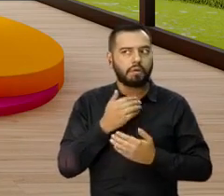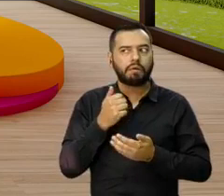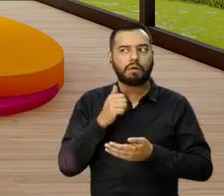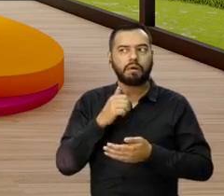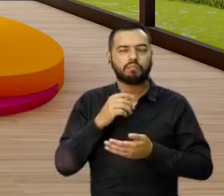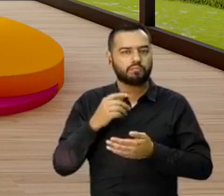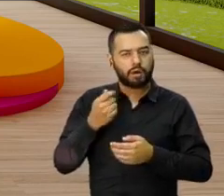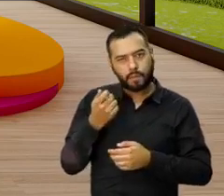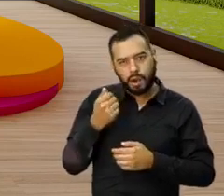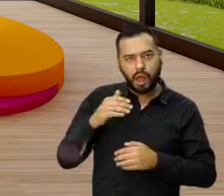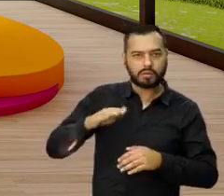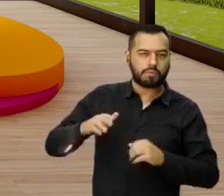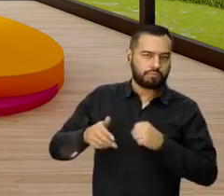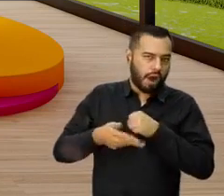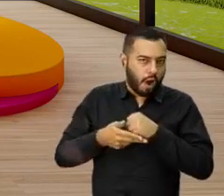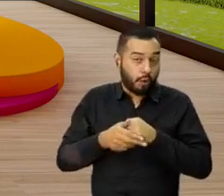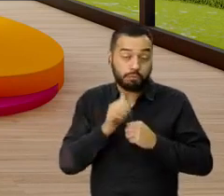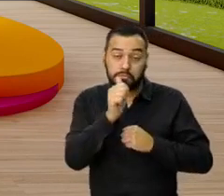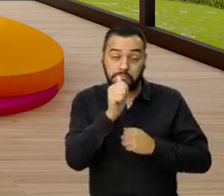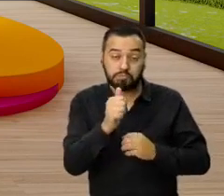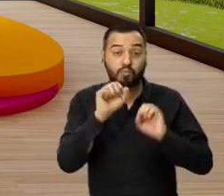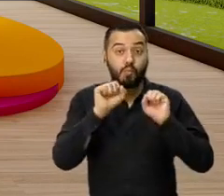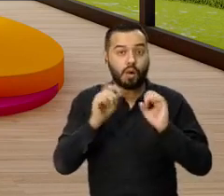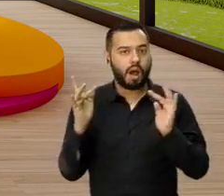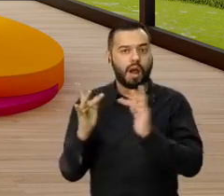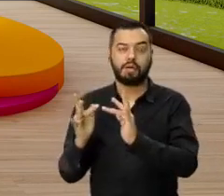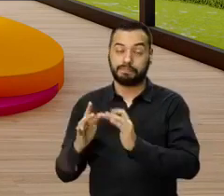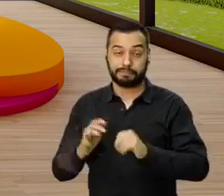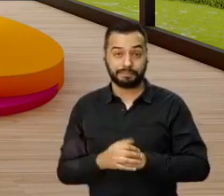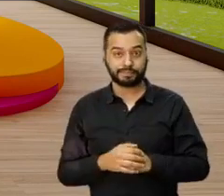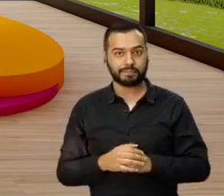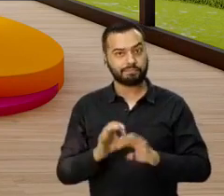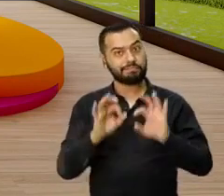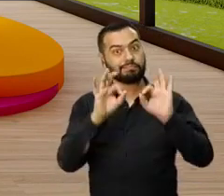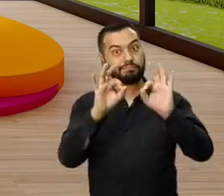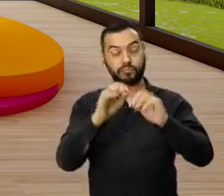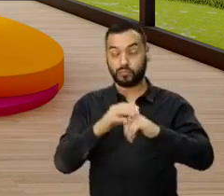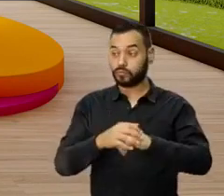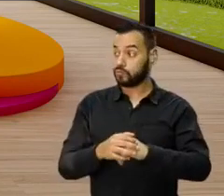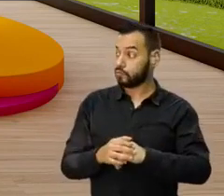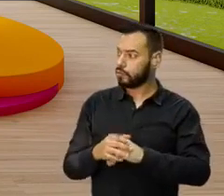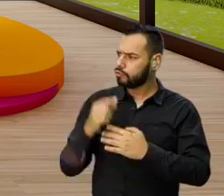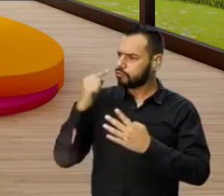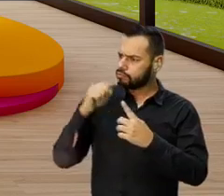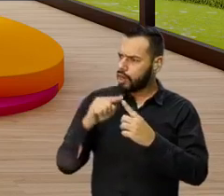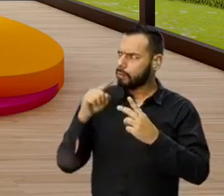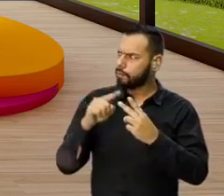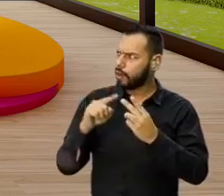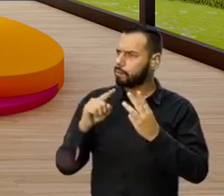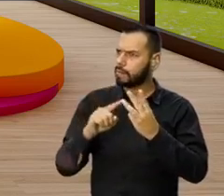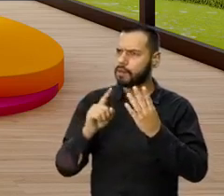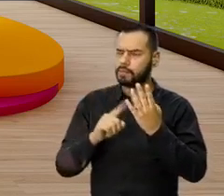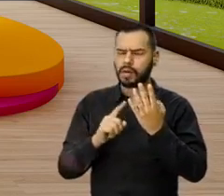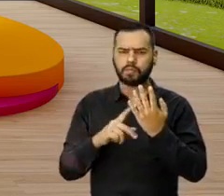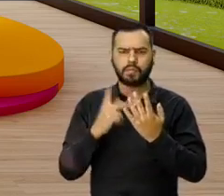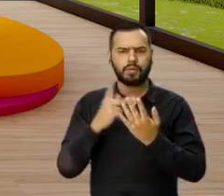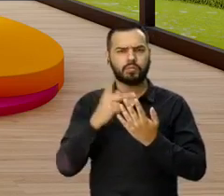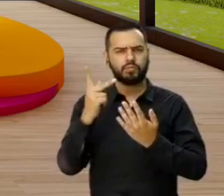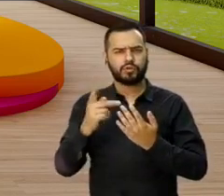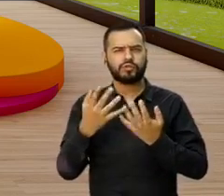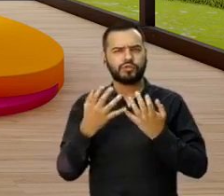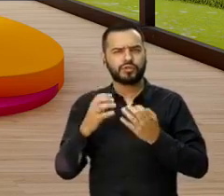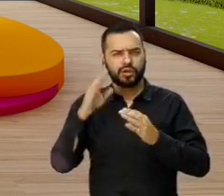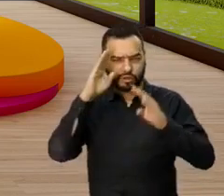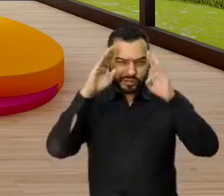digámoslo así, al bolsillo. Y eso me parece excelente. Diana, bueno, ya conociendo todos estos proyectos, yo quiero en este momento